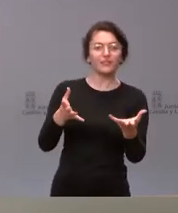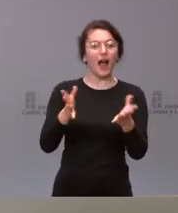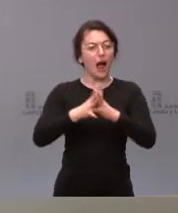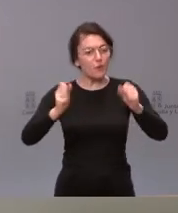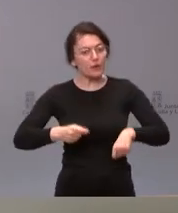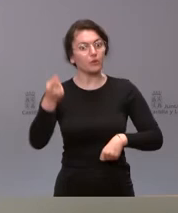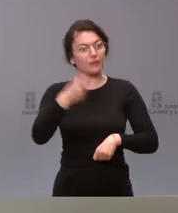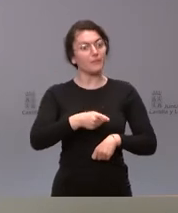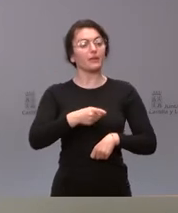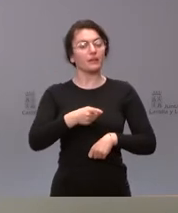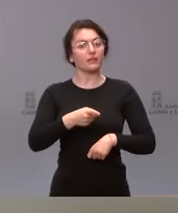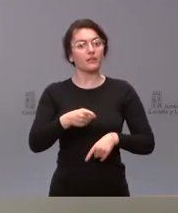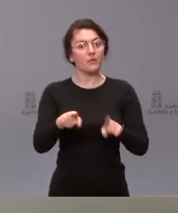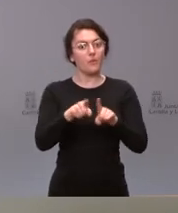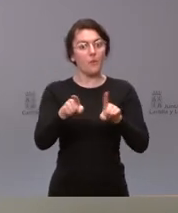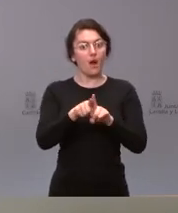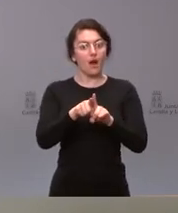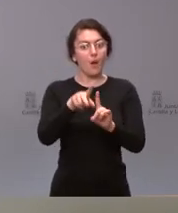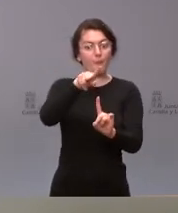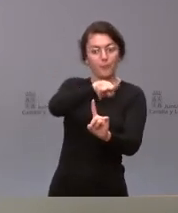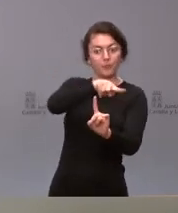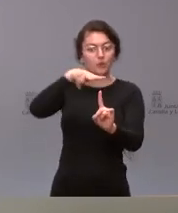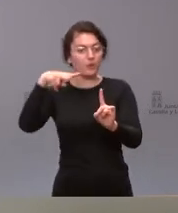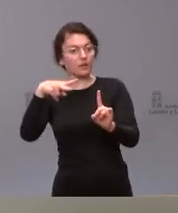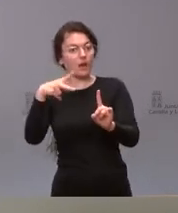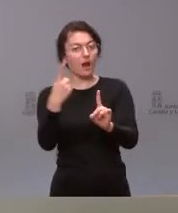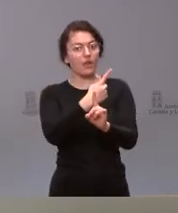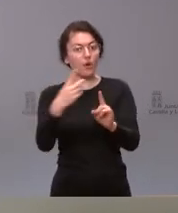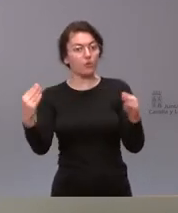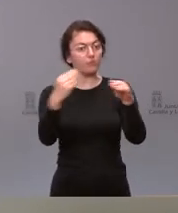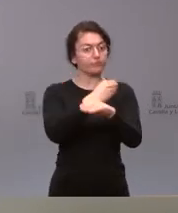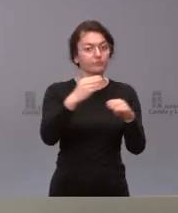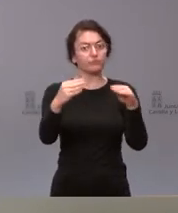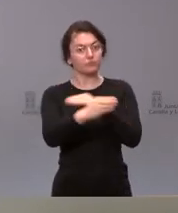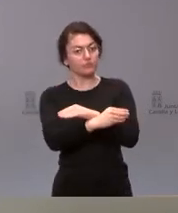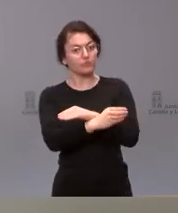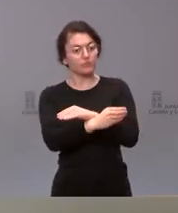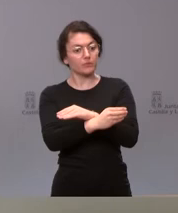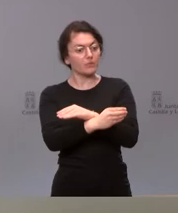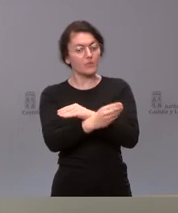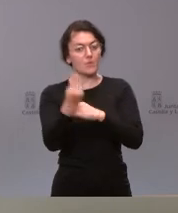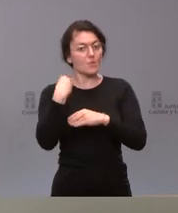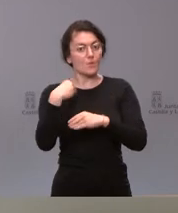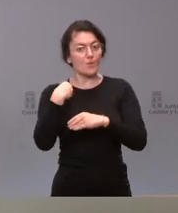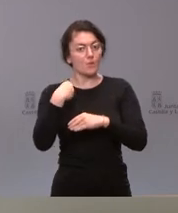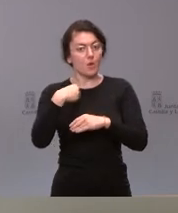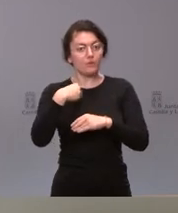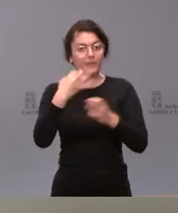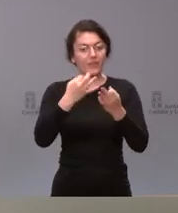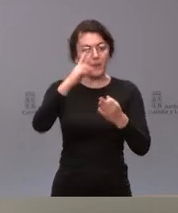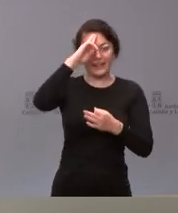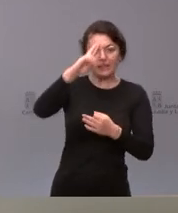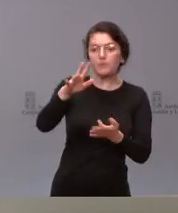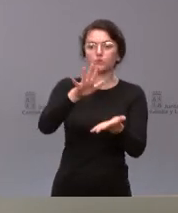a la manifestación de las posiciones cuando son encontradas dentro del ámbito de la serenidad que el